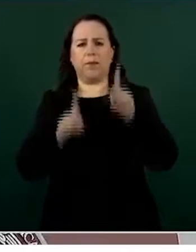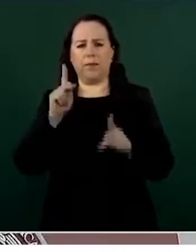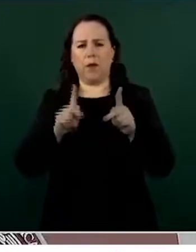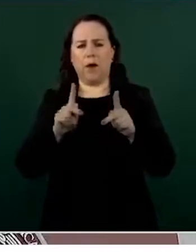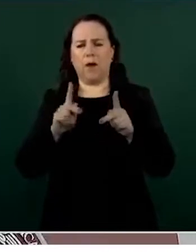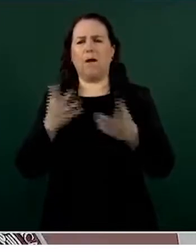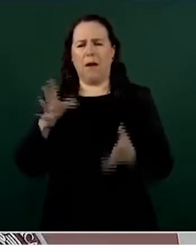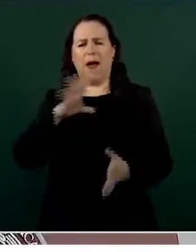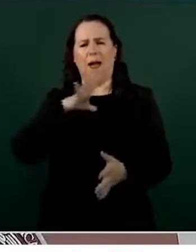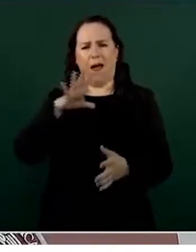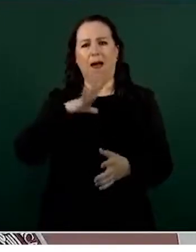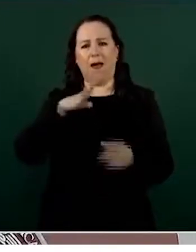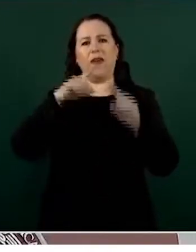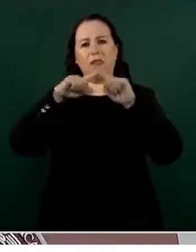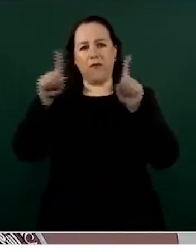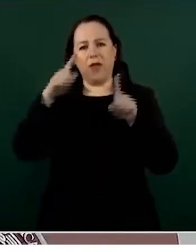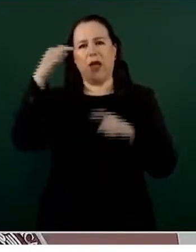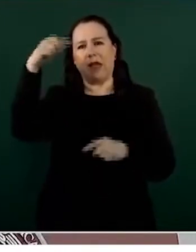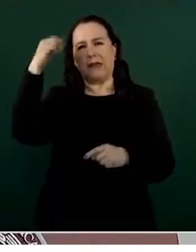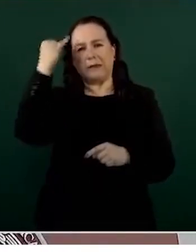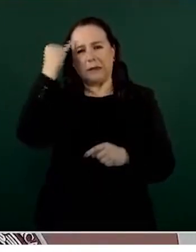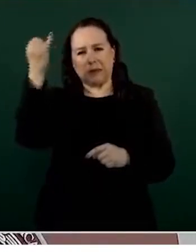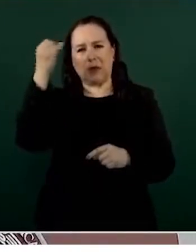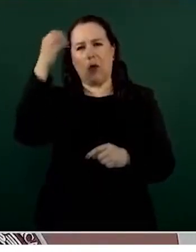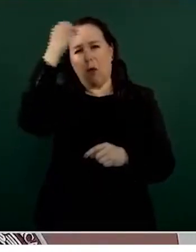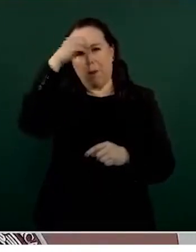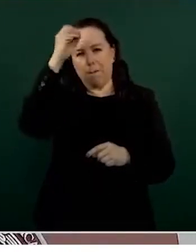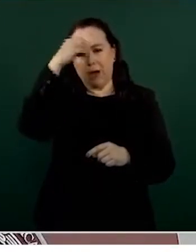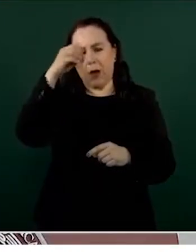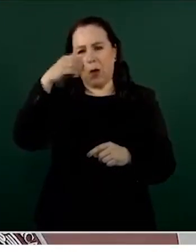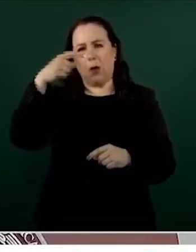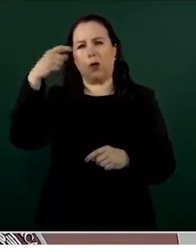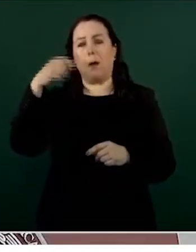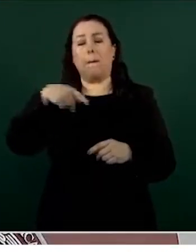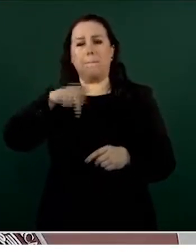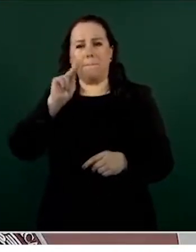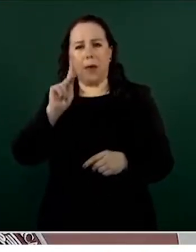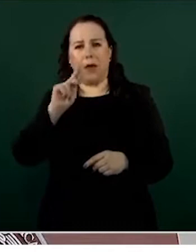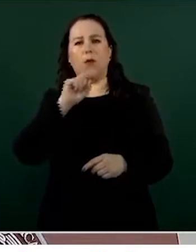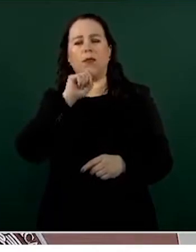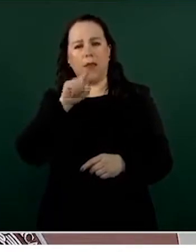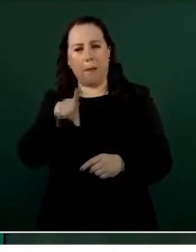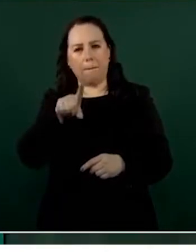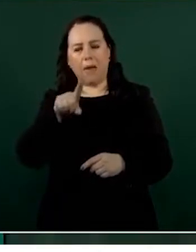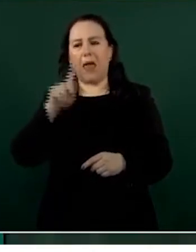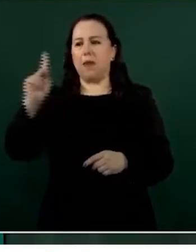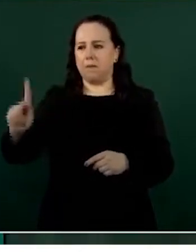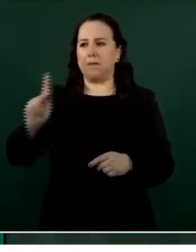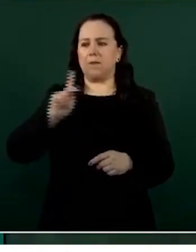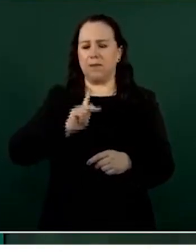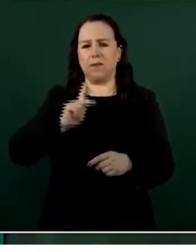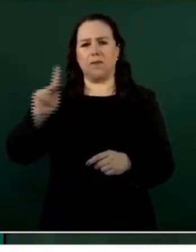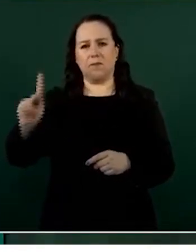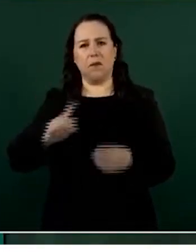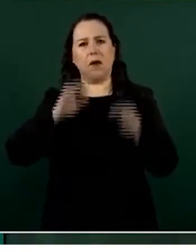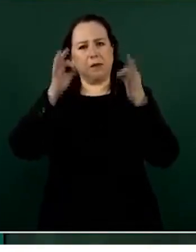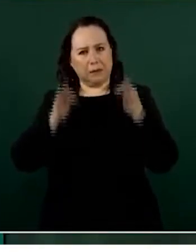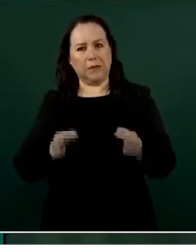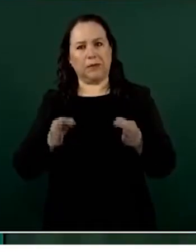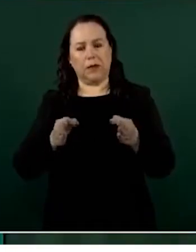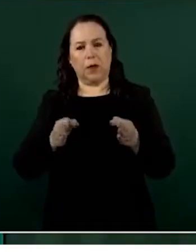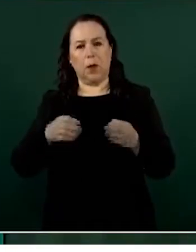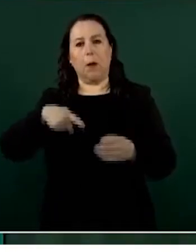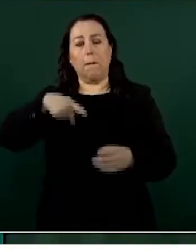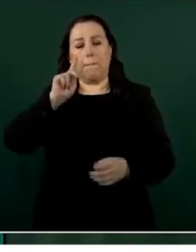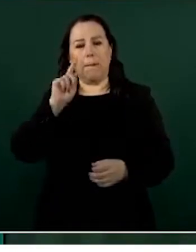también hay que decirlo, tenemos grandes coincidencias y es importante siempre priorizar el